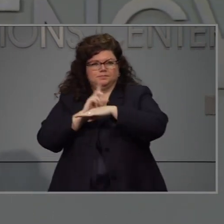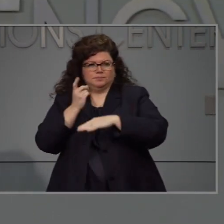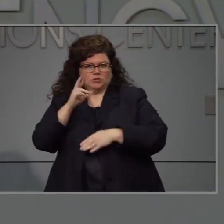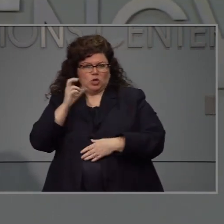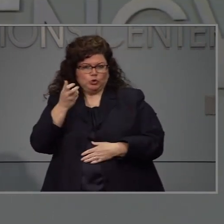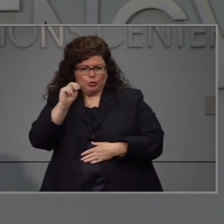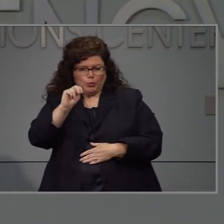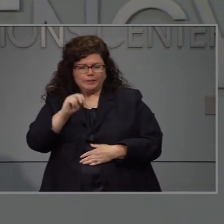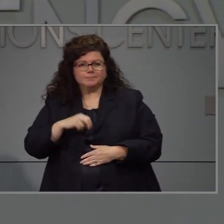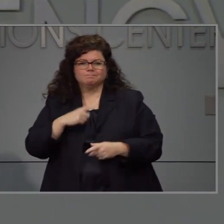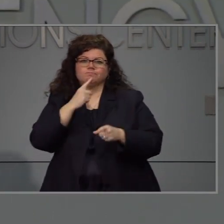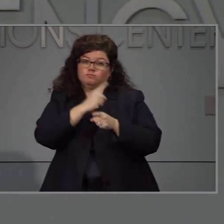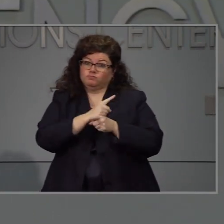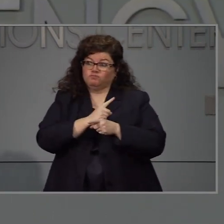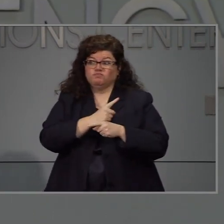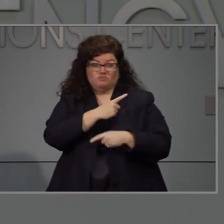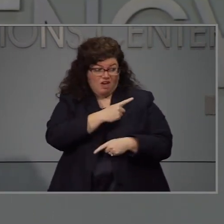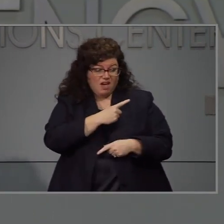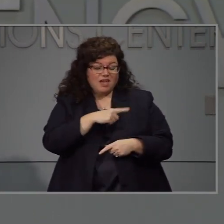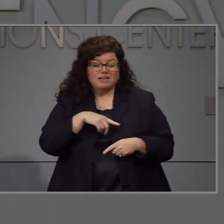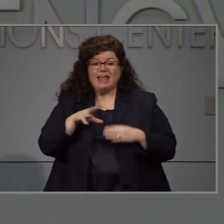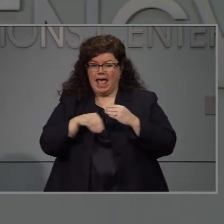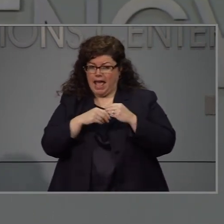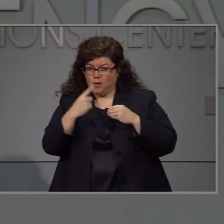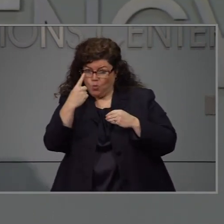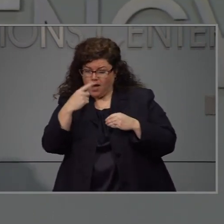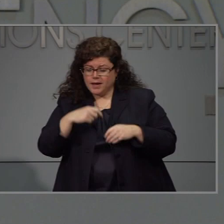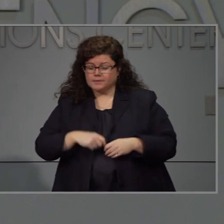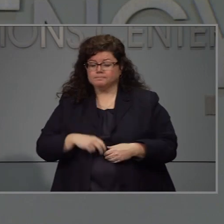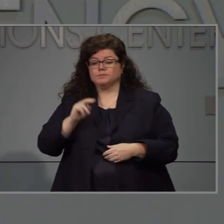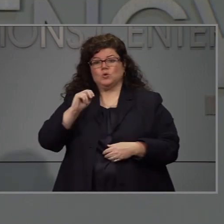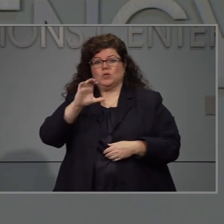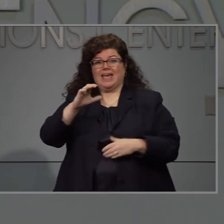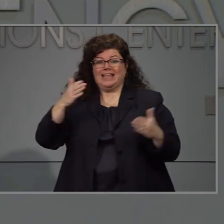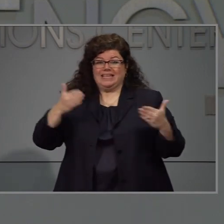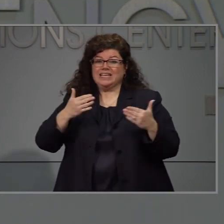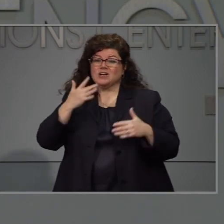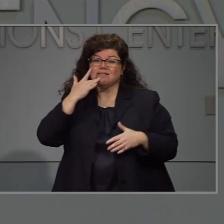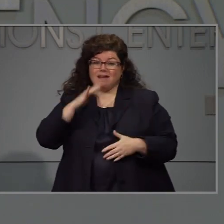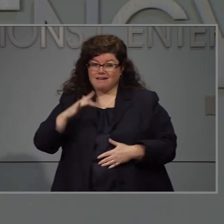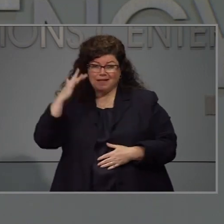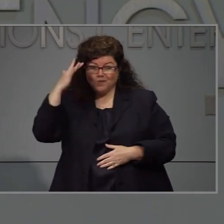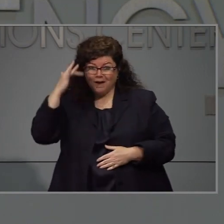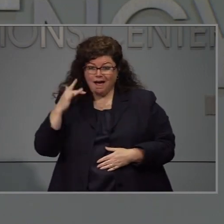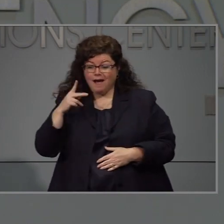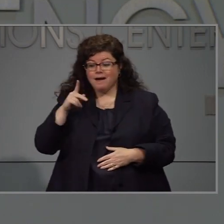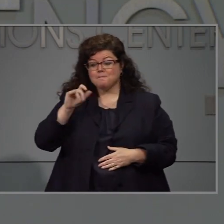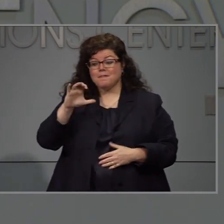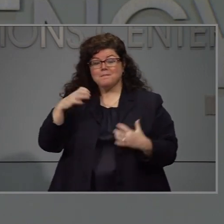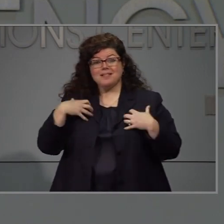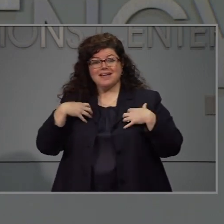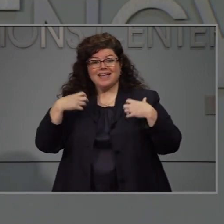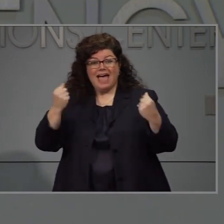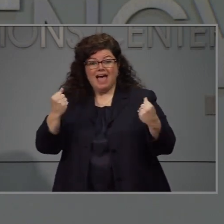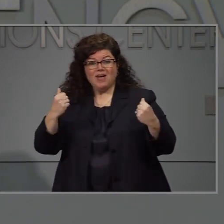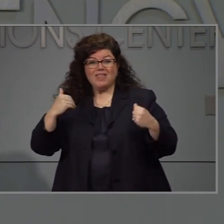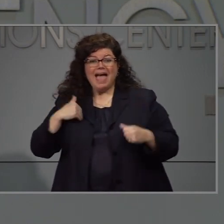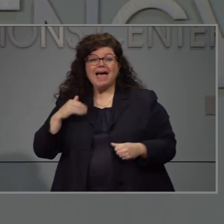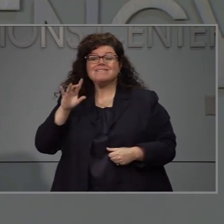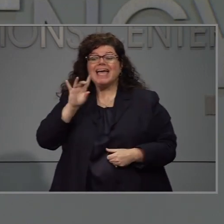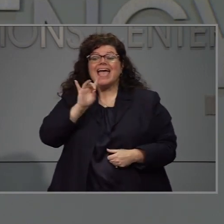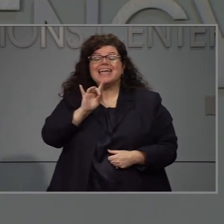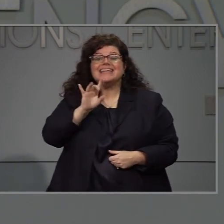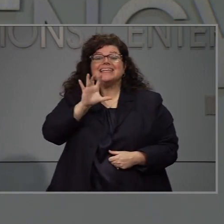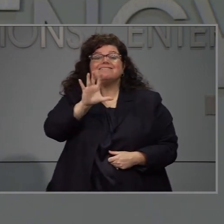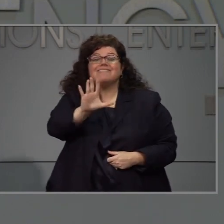Gracias, gobernador. Lo único que hiciera agregar es recordarle a las personas que en Carolina del Ute somos muy afortunados porque los departamentos